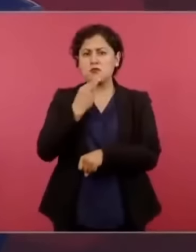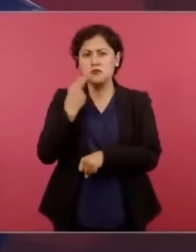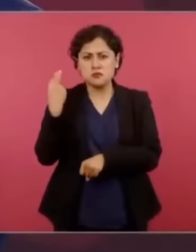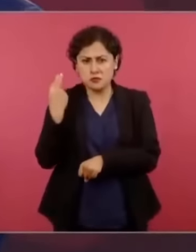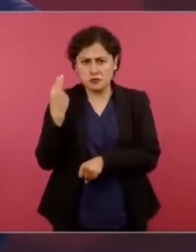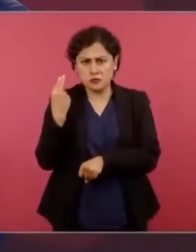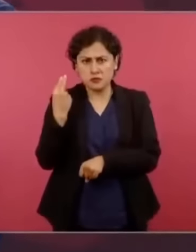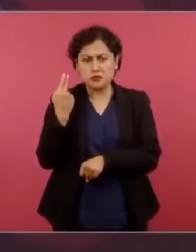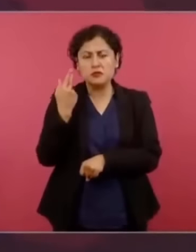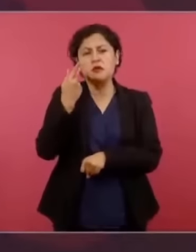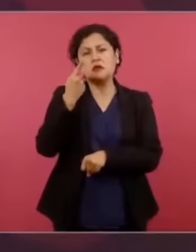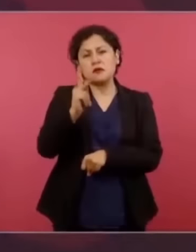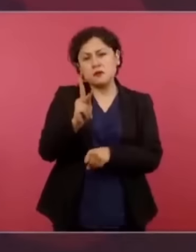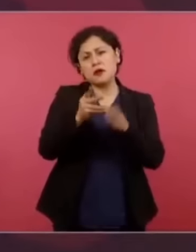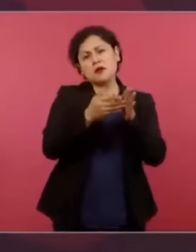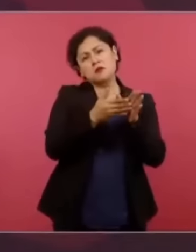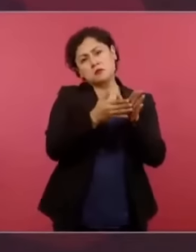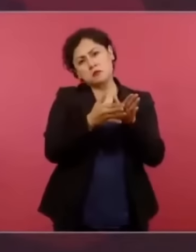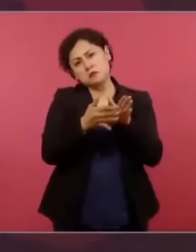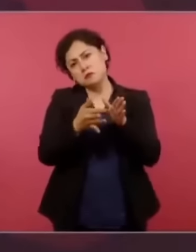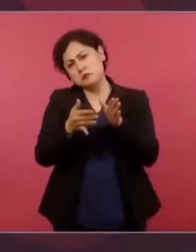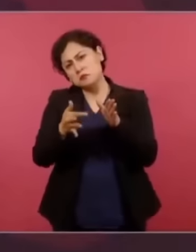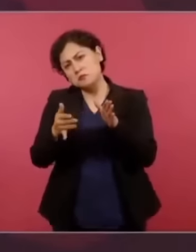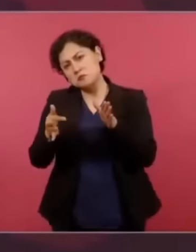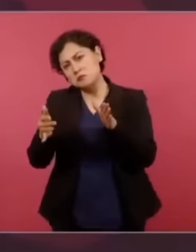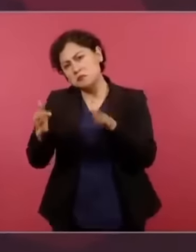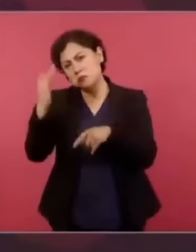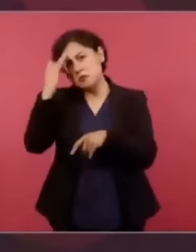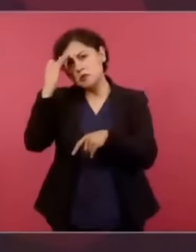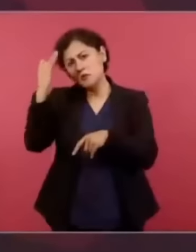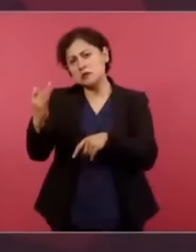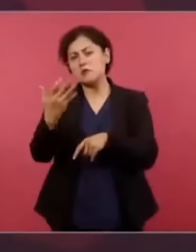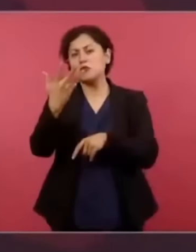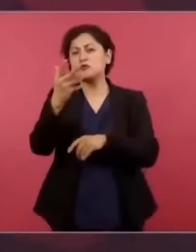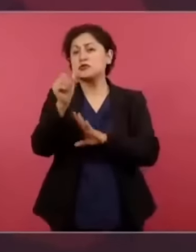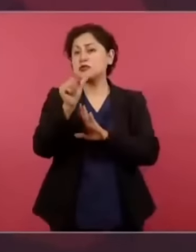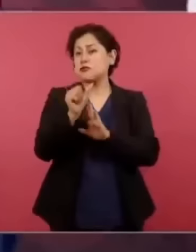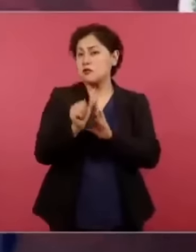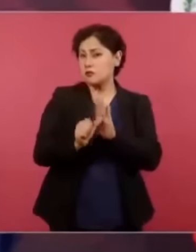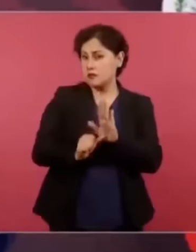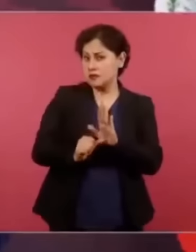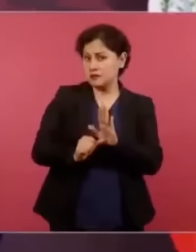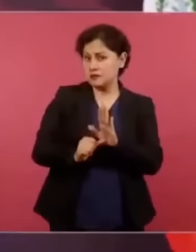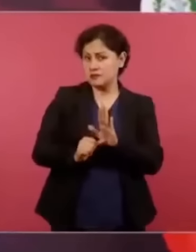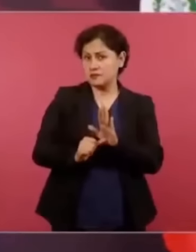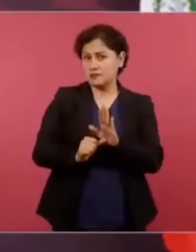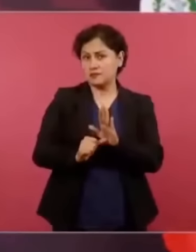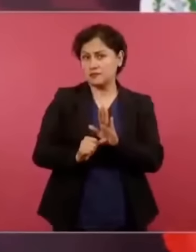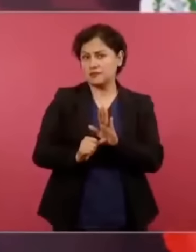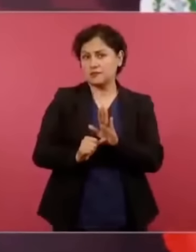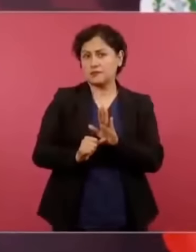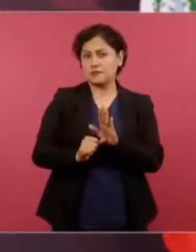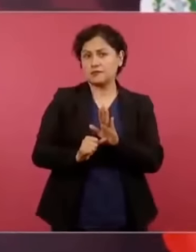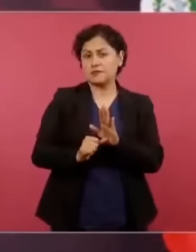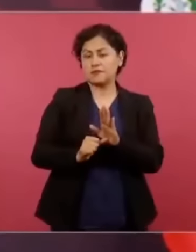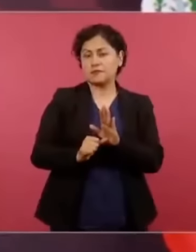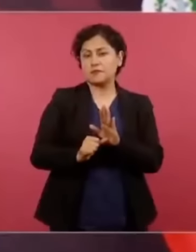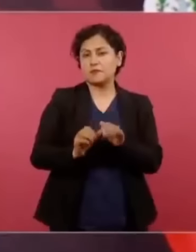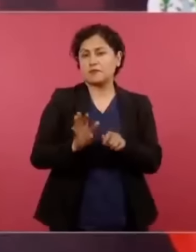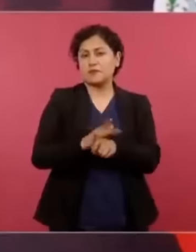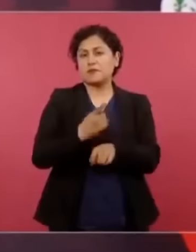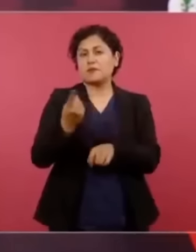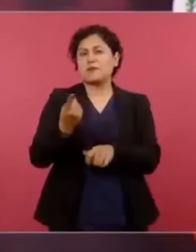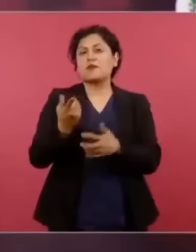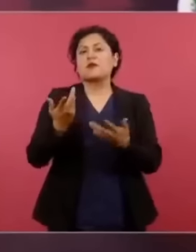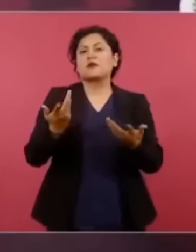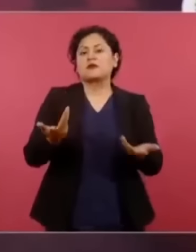Pero luego pasa el tiempo, a los cinco meses, porque cuando se